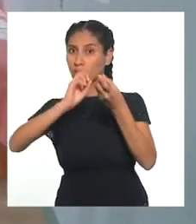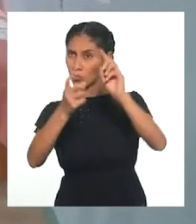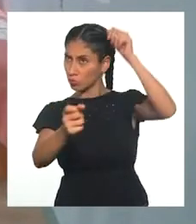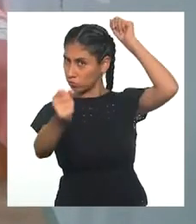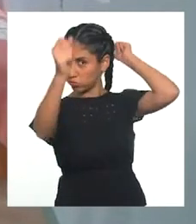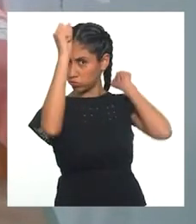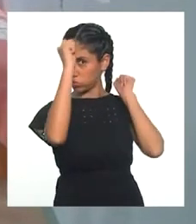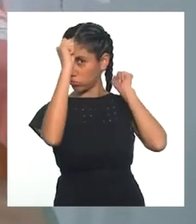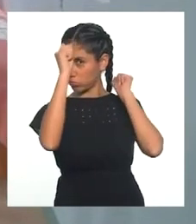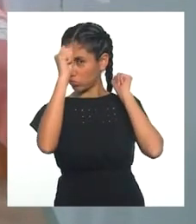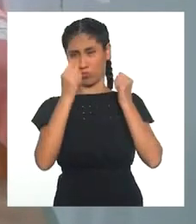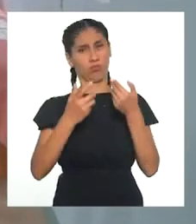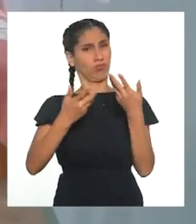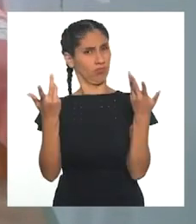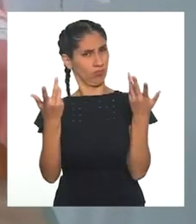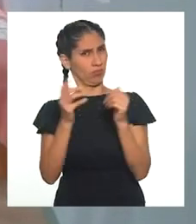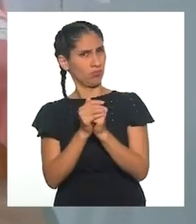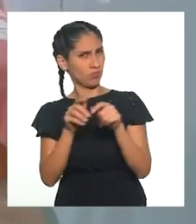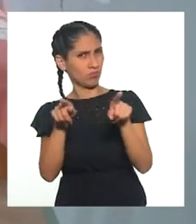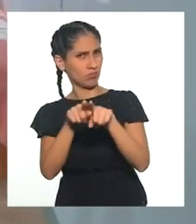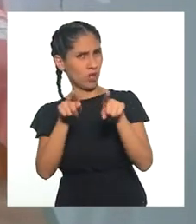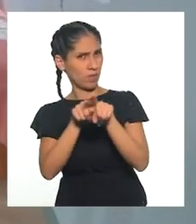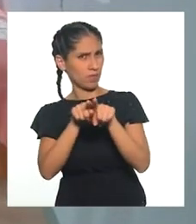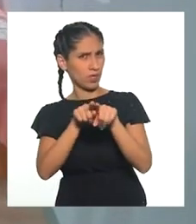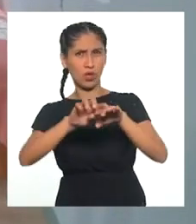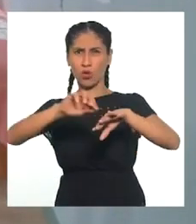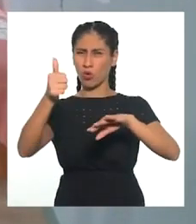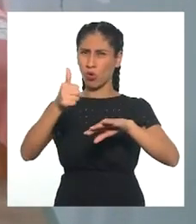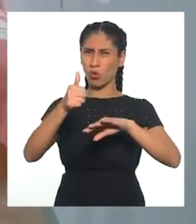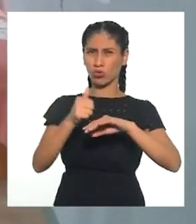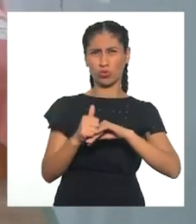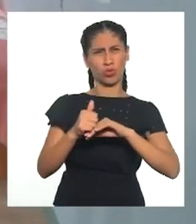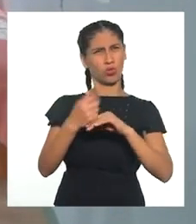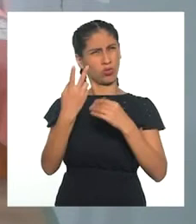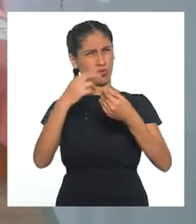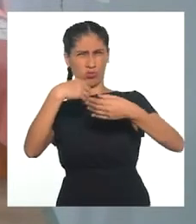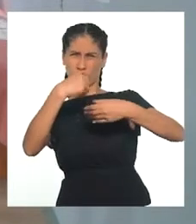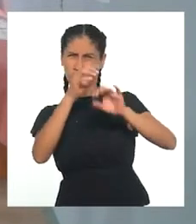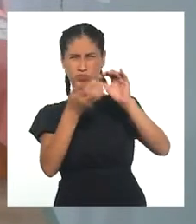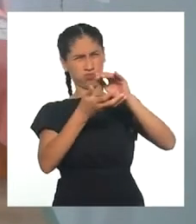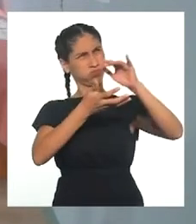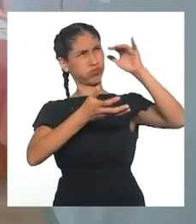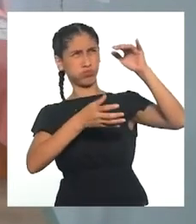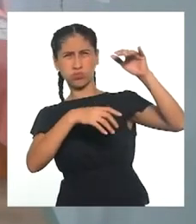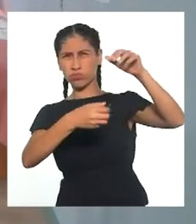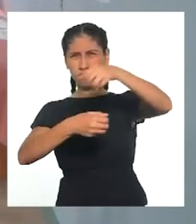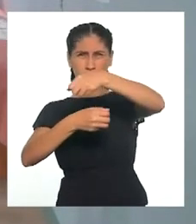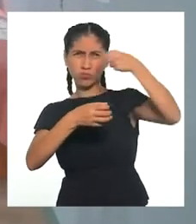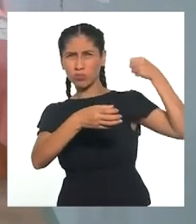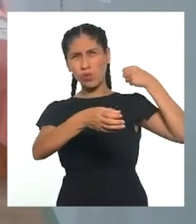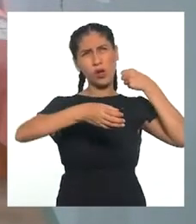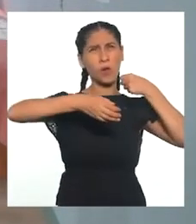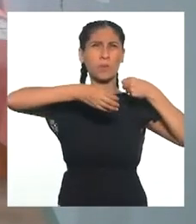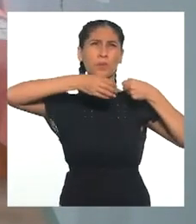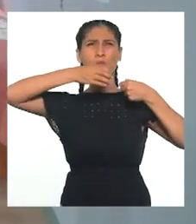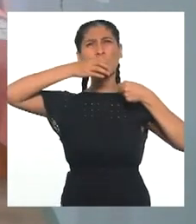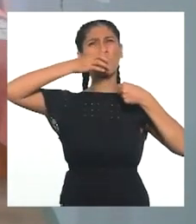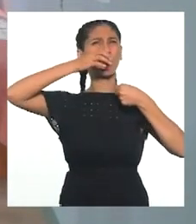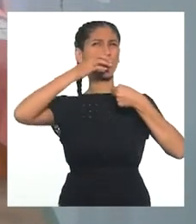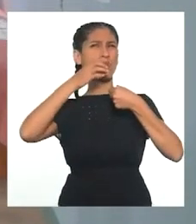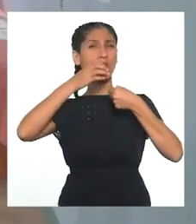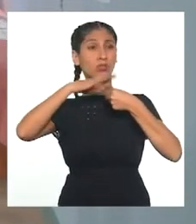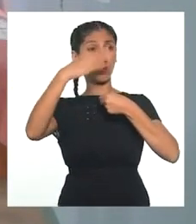eólica operado por fuerza mecánica muscular que a la vez tenga las propiedades consumibles y proteínicas de una merienda refrigerada.